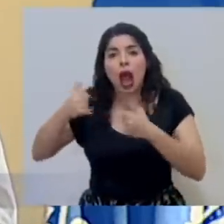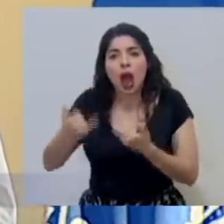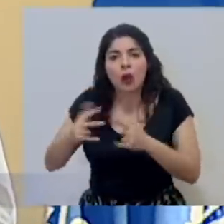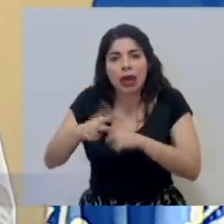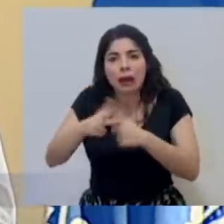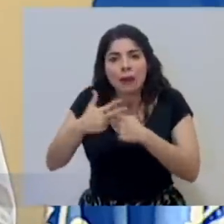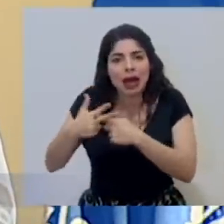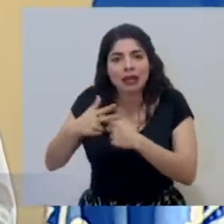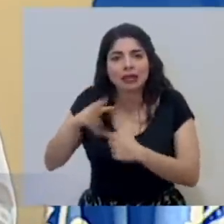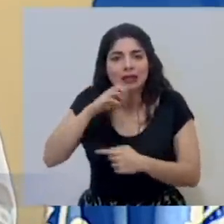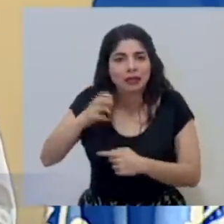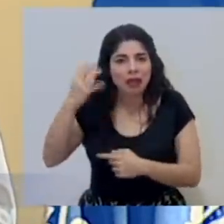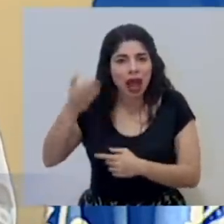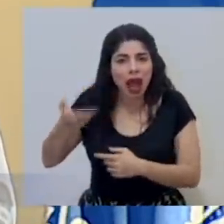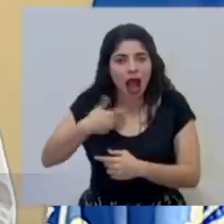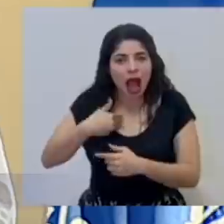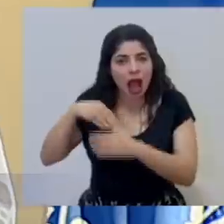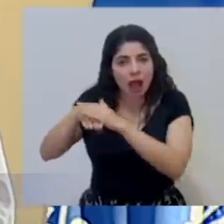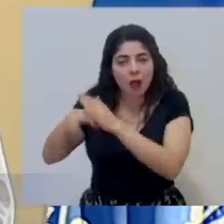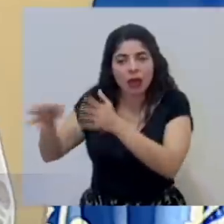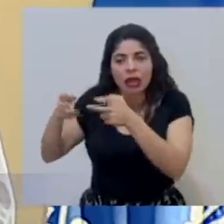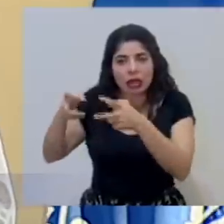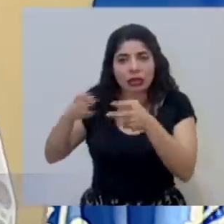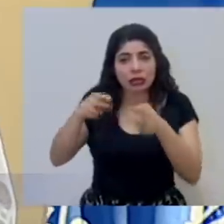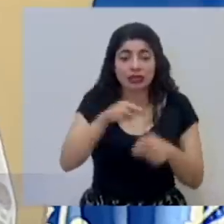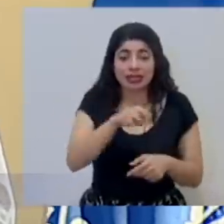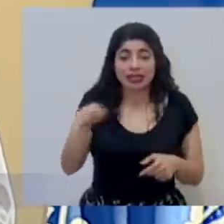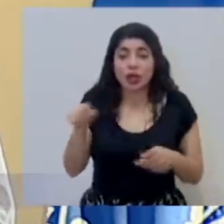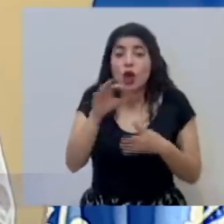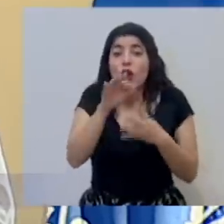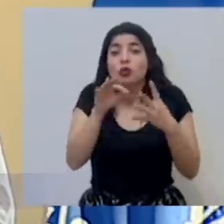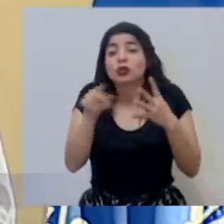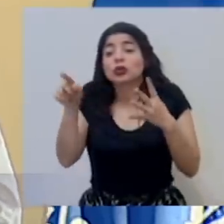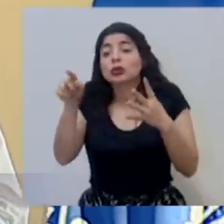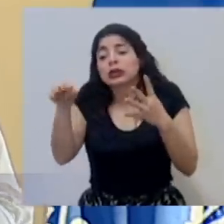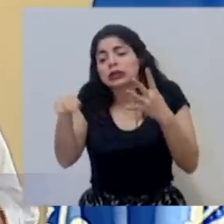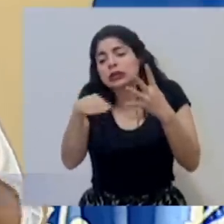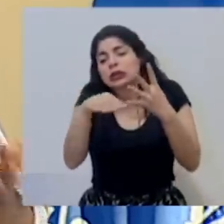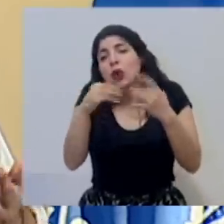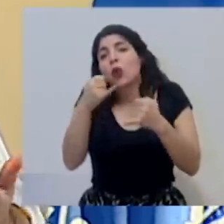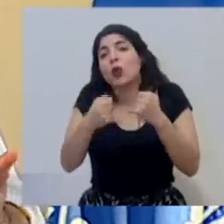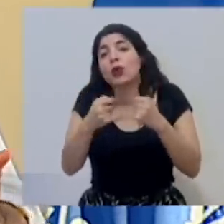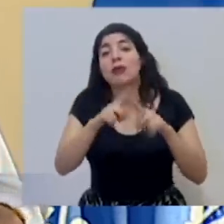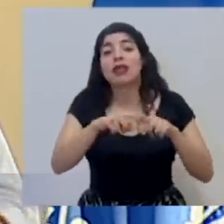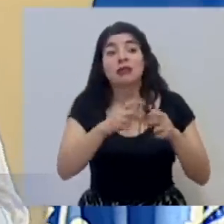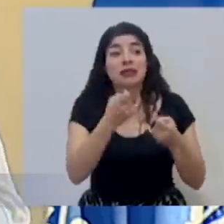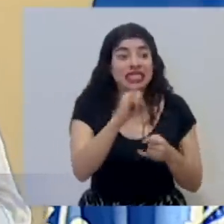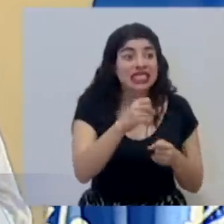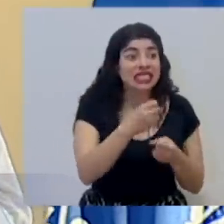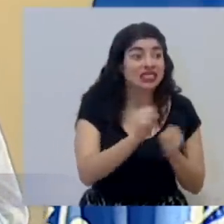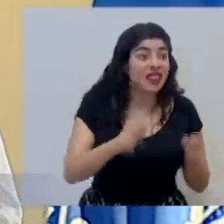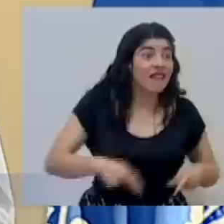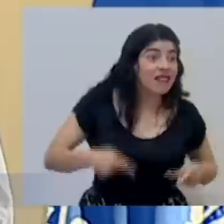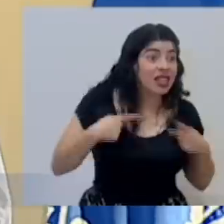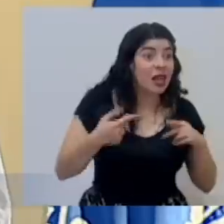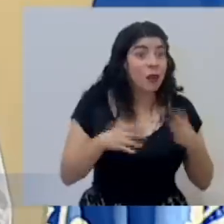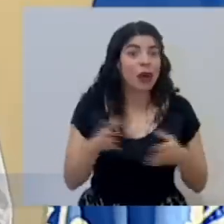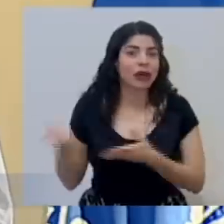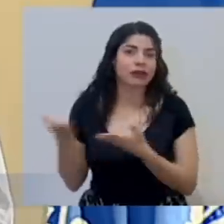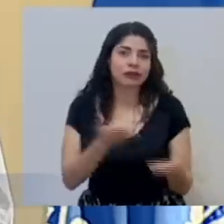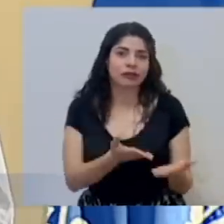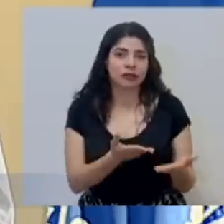centros. Es una última opción que habrá que valorar entre la vida y la muerte y también